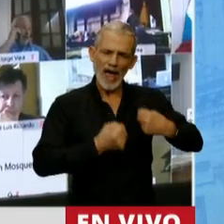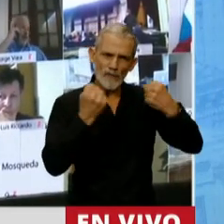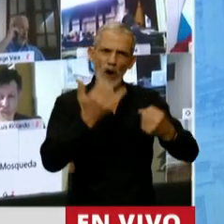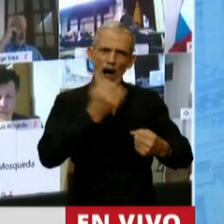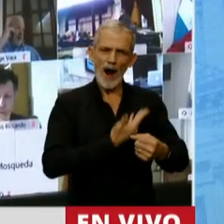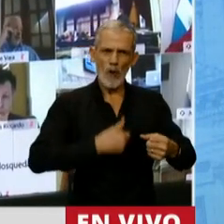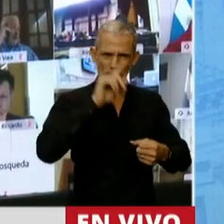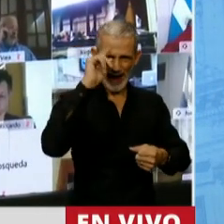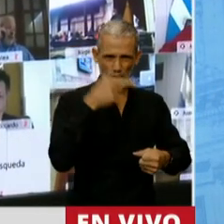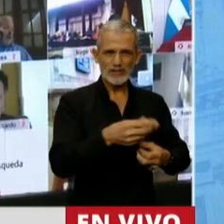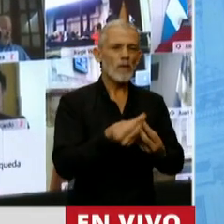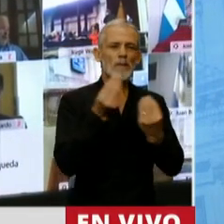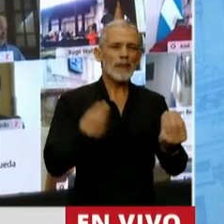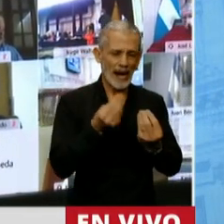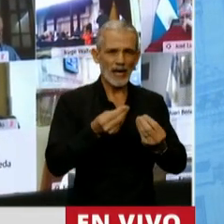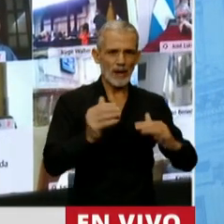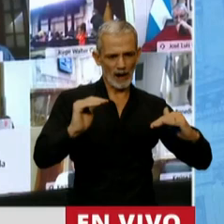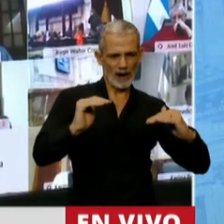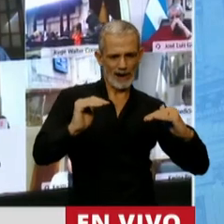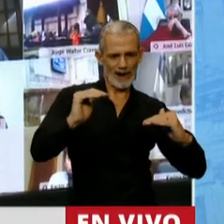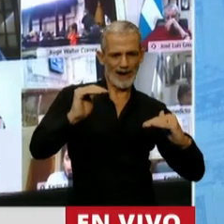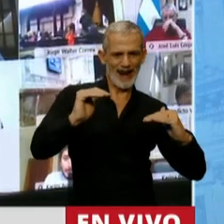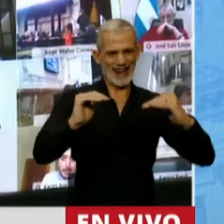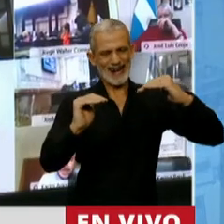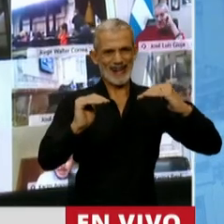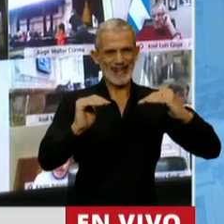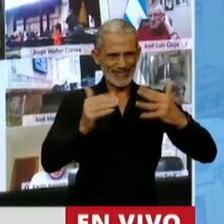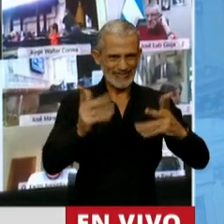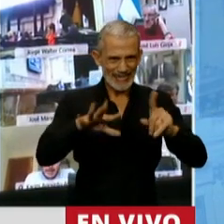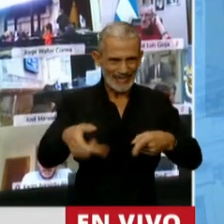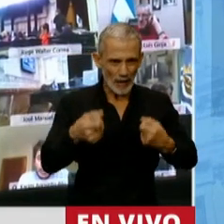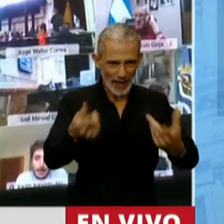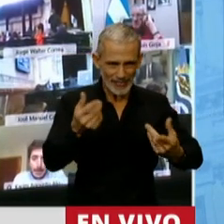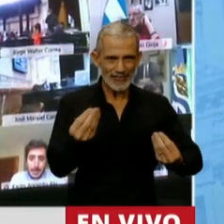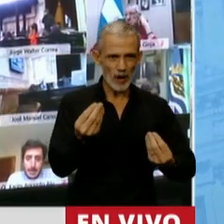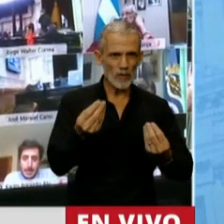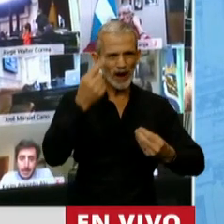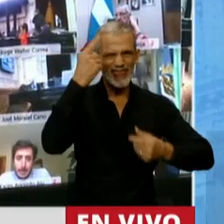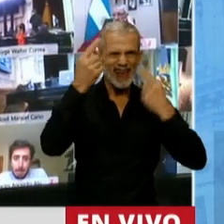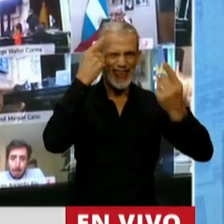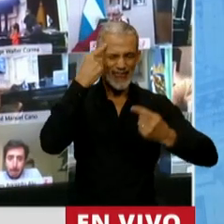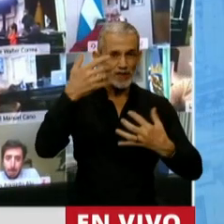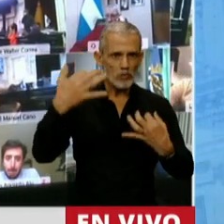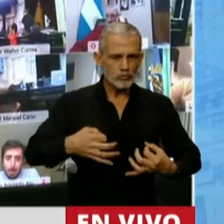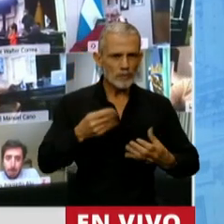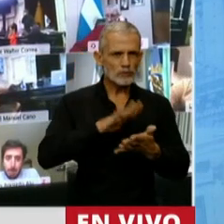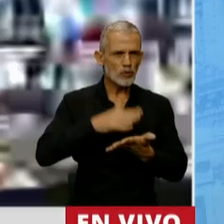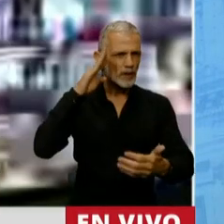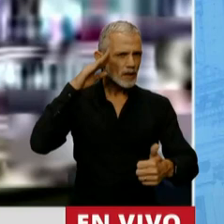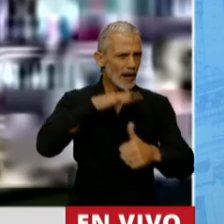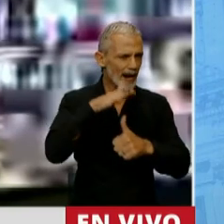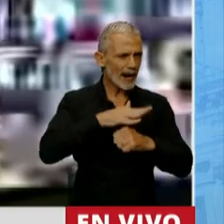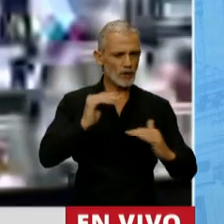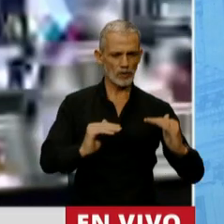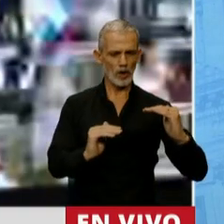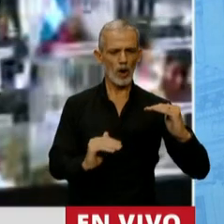realiza el gobierno para cerrar las brechas de desigualdad al tiempo que expresa iniciativas concretas en esa dirección y